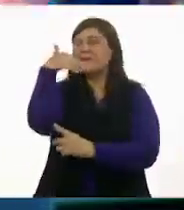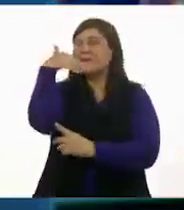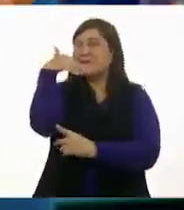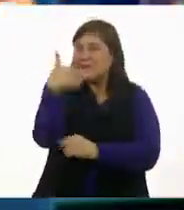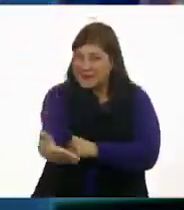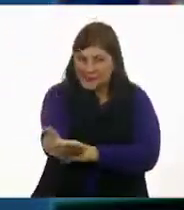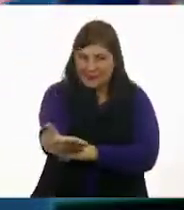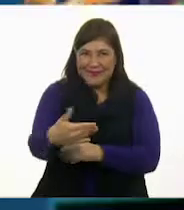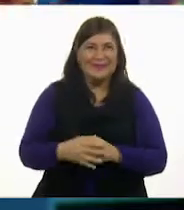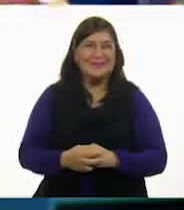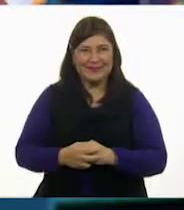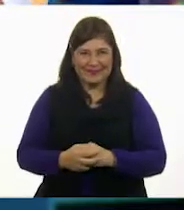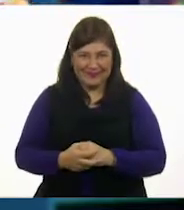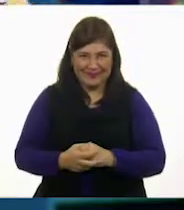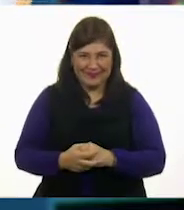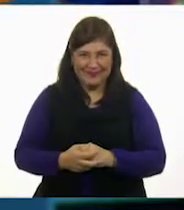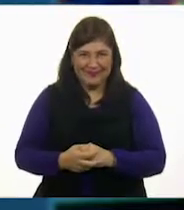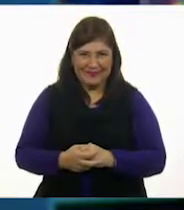¡Muy bien!